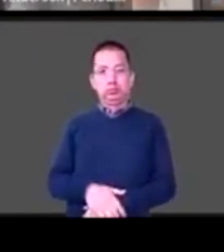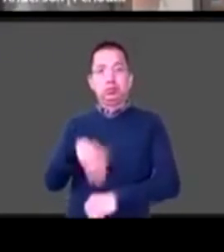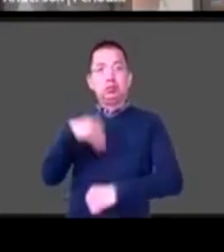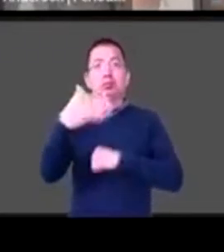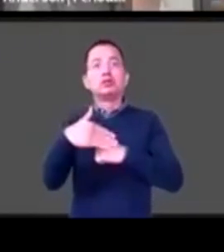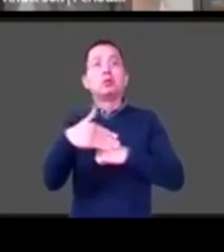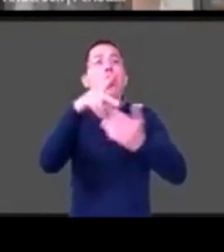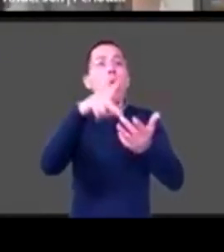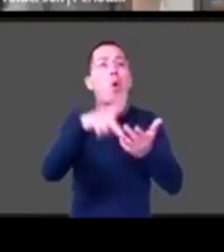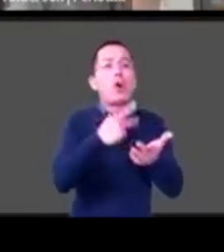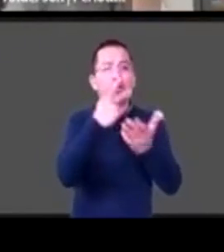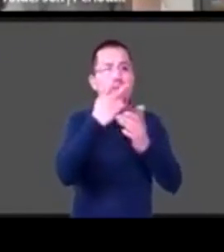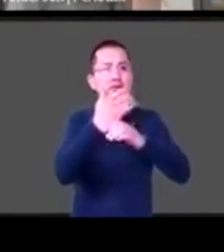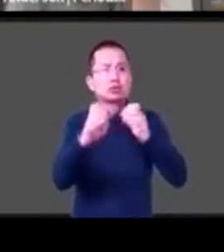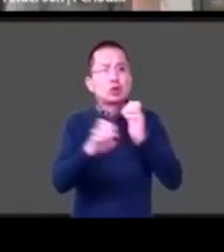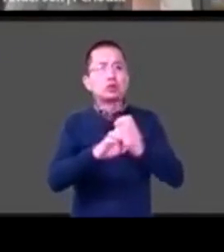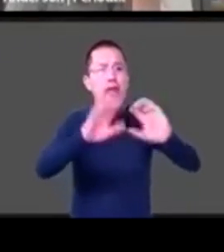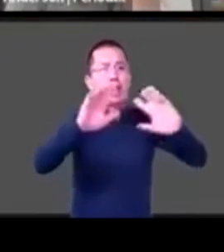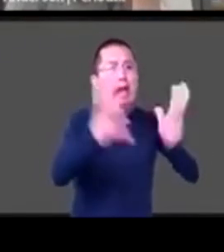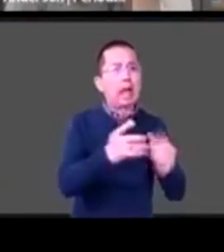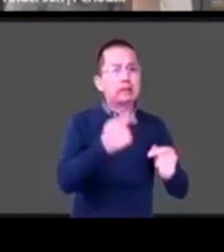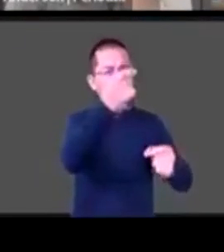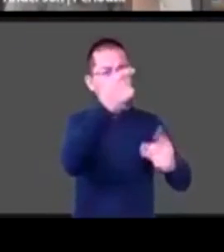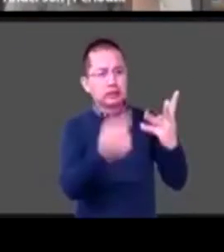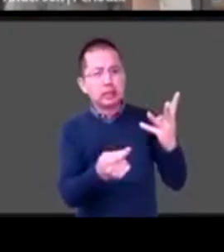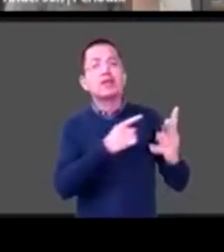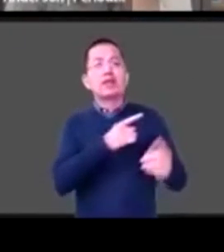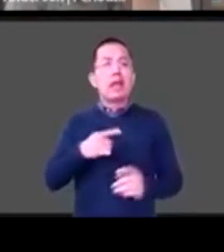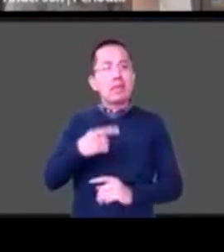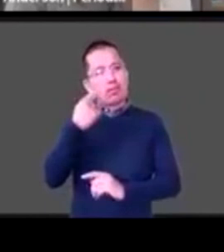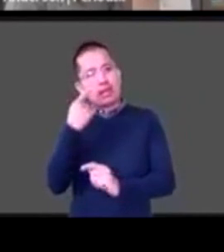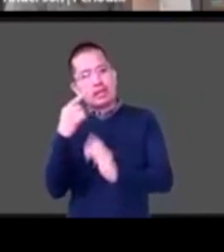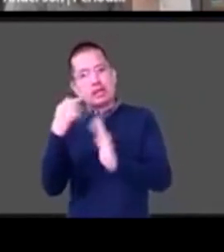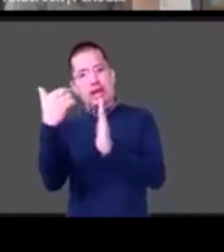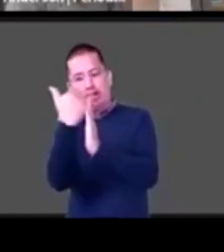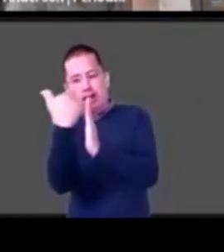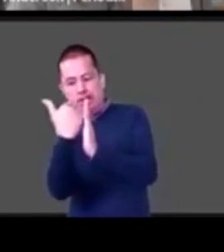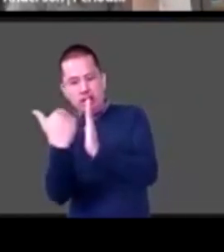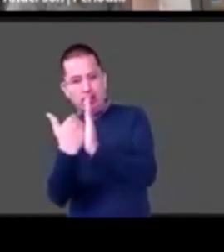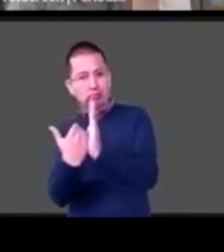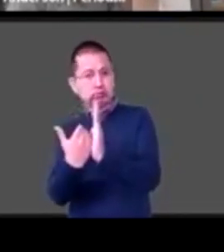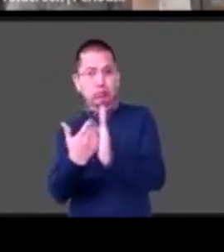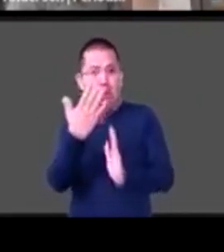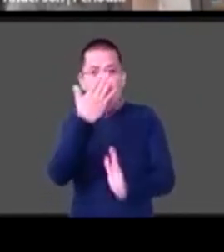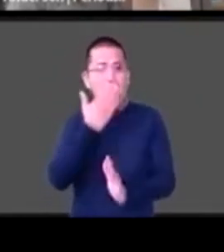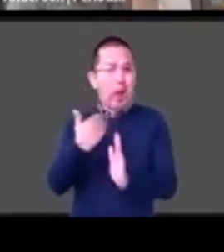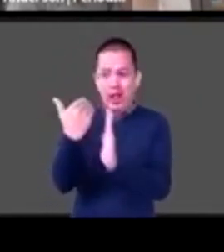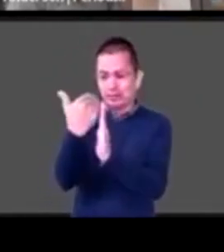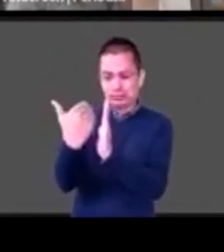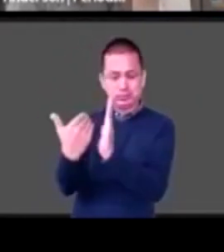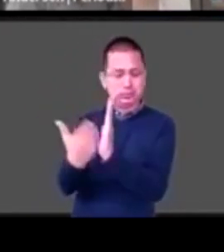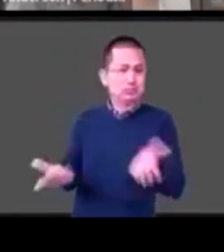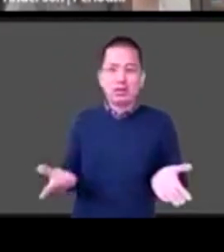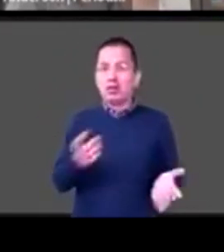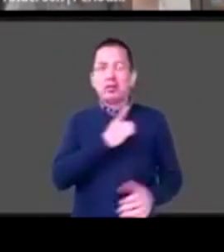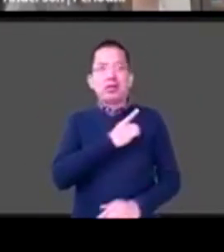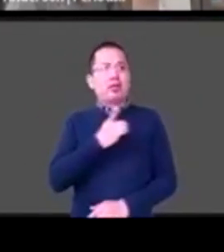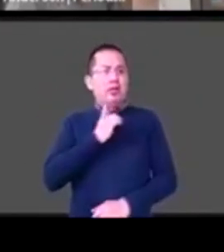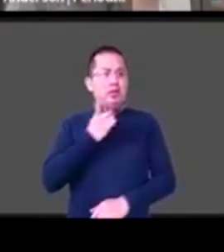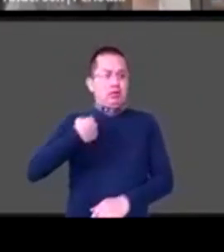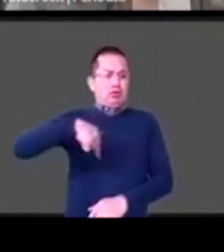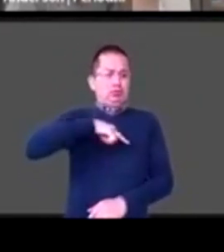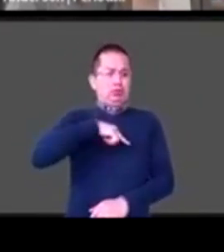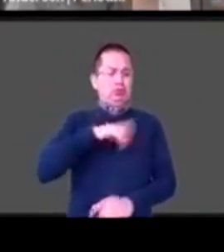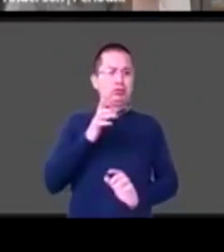o cual cosa sino sobre todo tener el sentido común y como decía Jorge Font estoy totalmente de